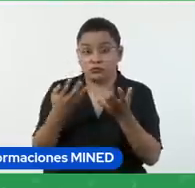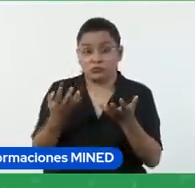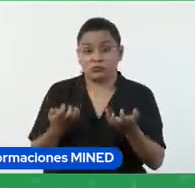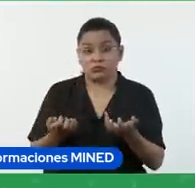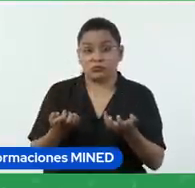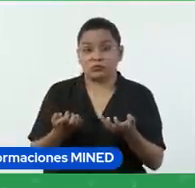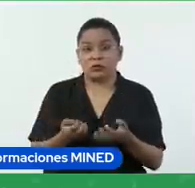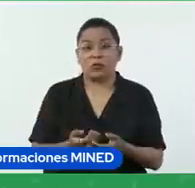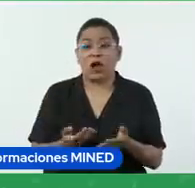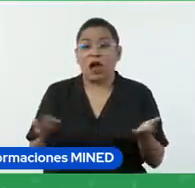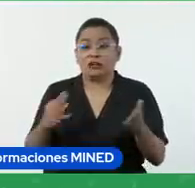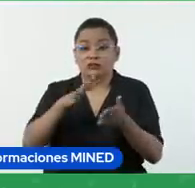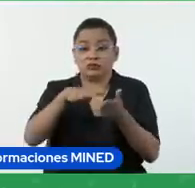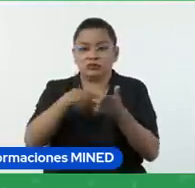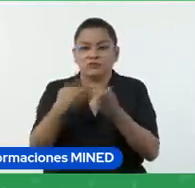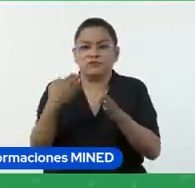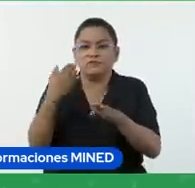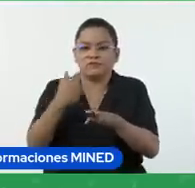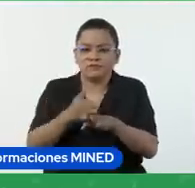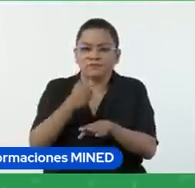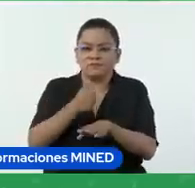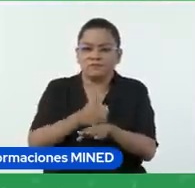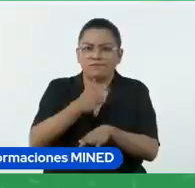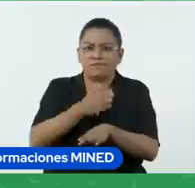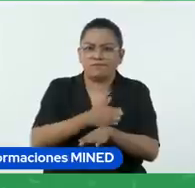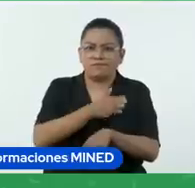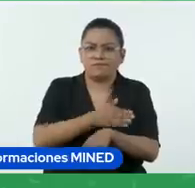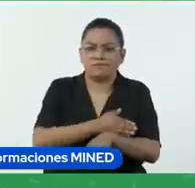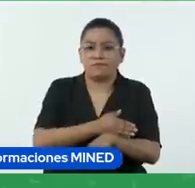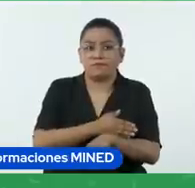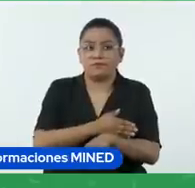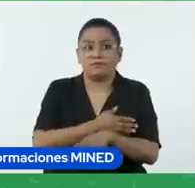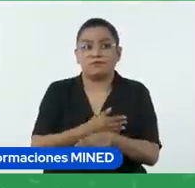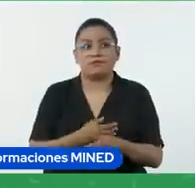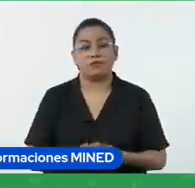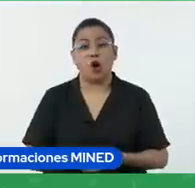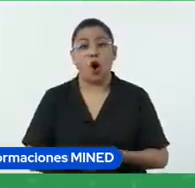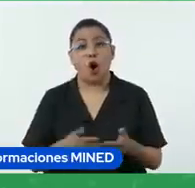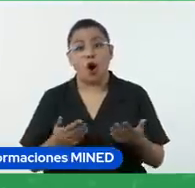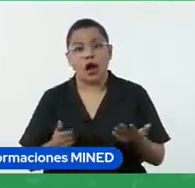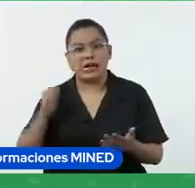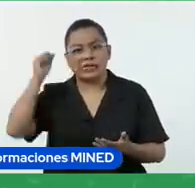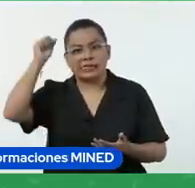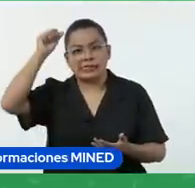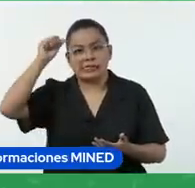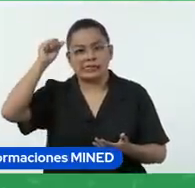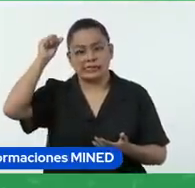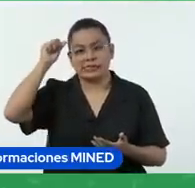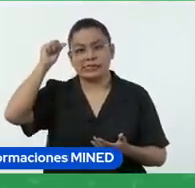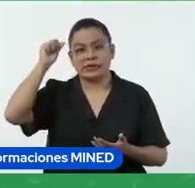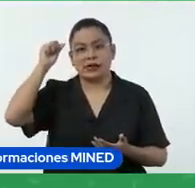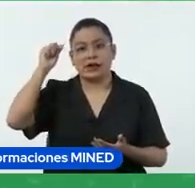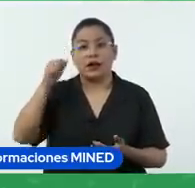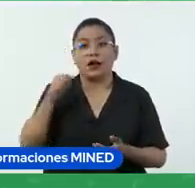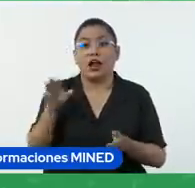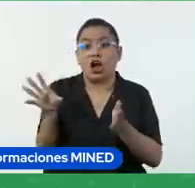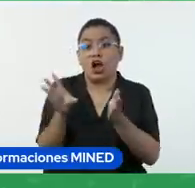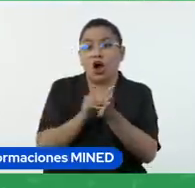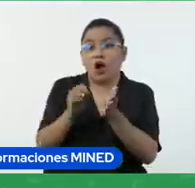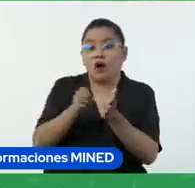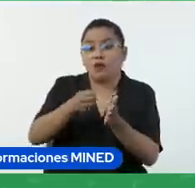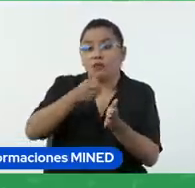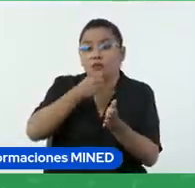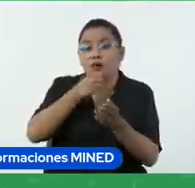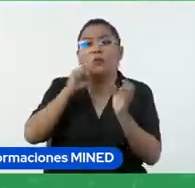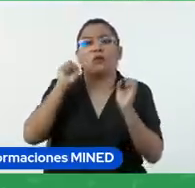crear una rúbrica en el paso a paso, o en la opción de análisis de plagio, pueden ver el webinar Fomenta el trabajo